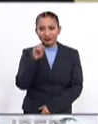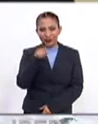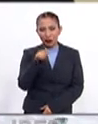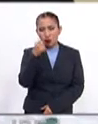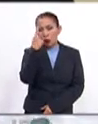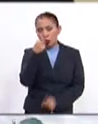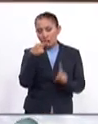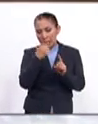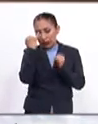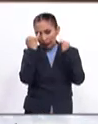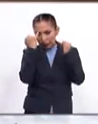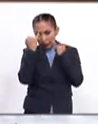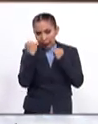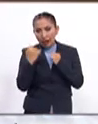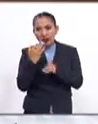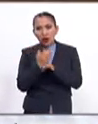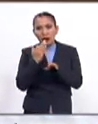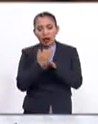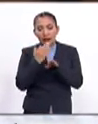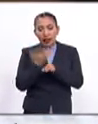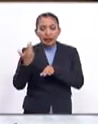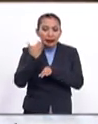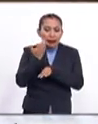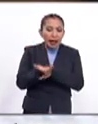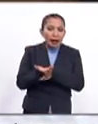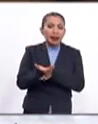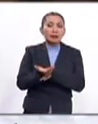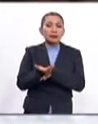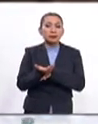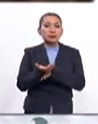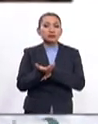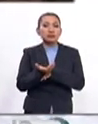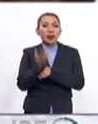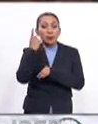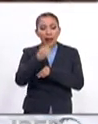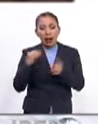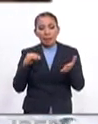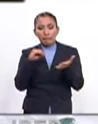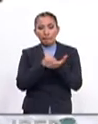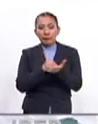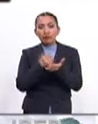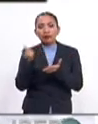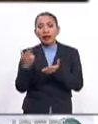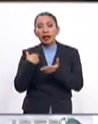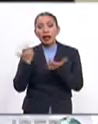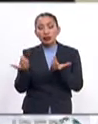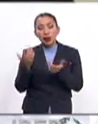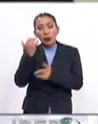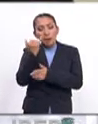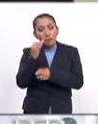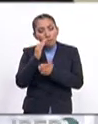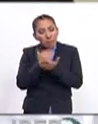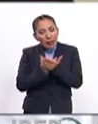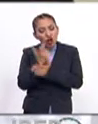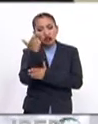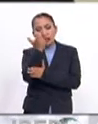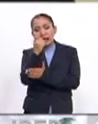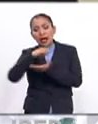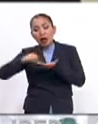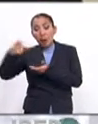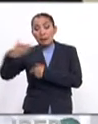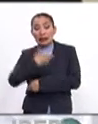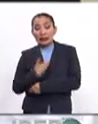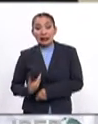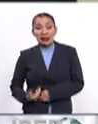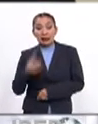Precisamente una de las estrategias que se están buscando patentar es el adelgazamiento en las finanzas al